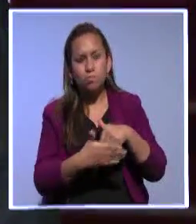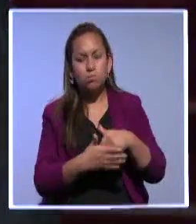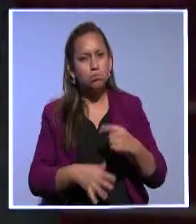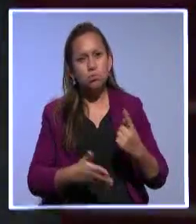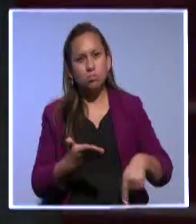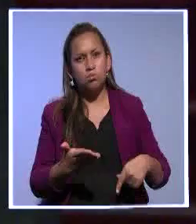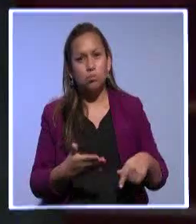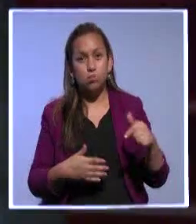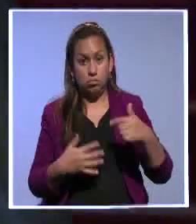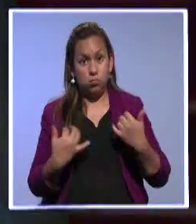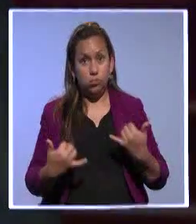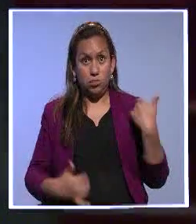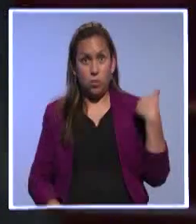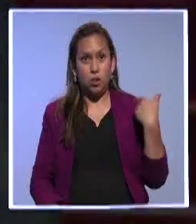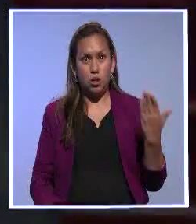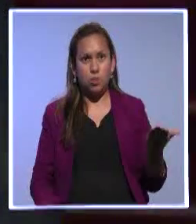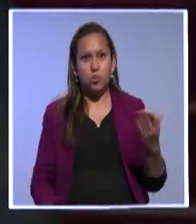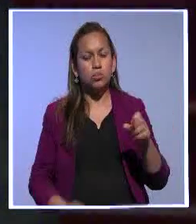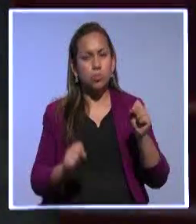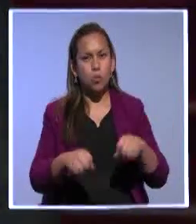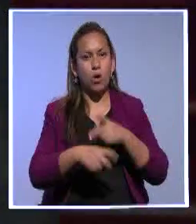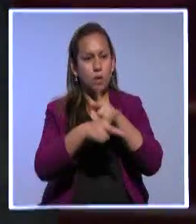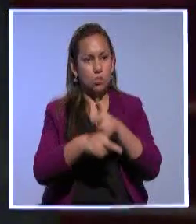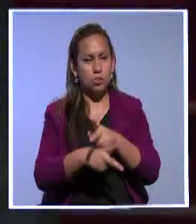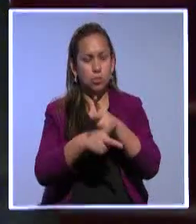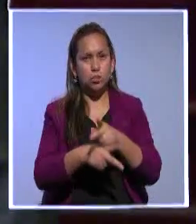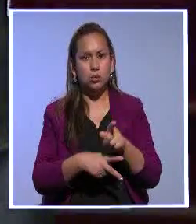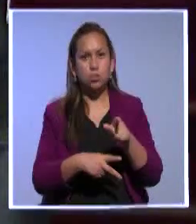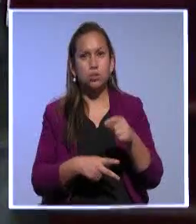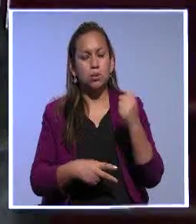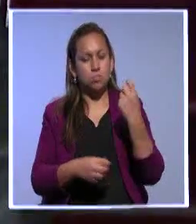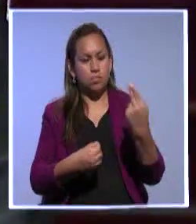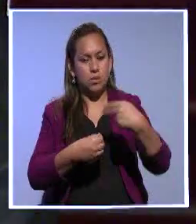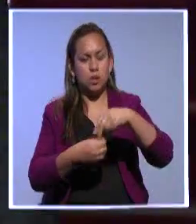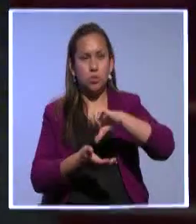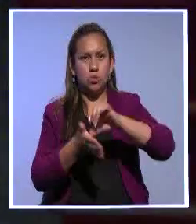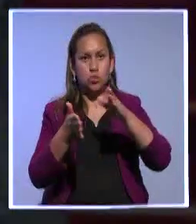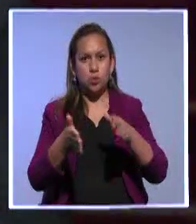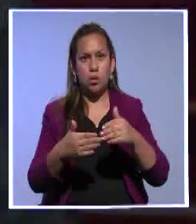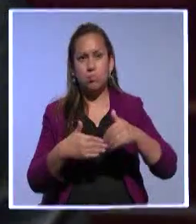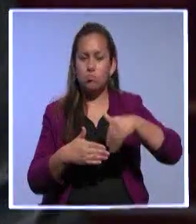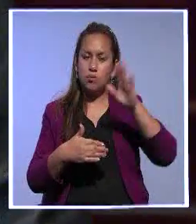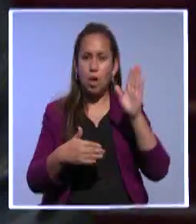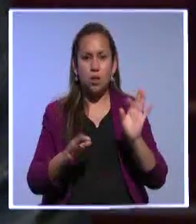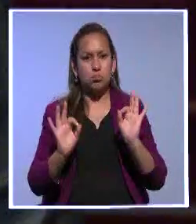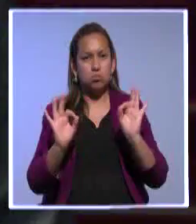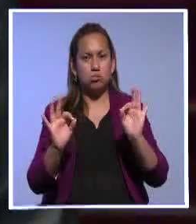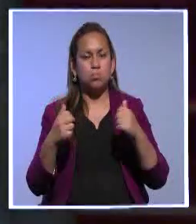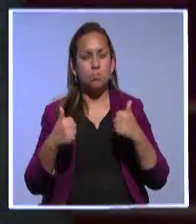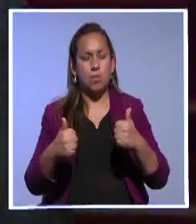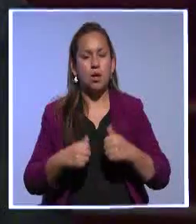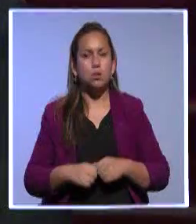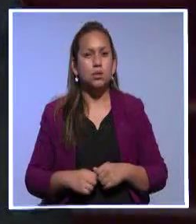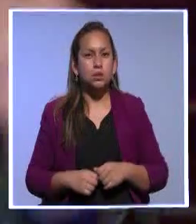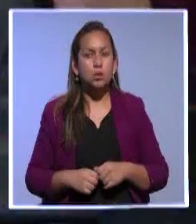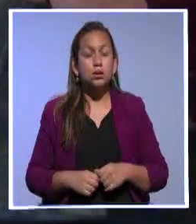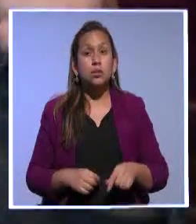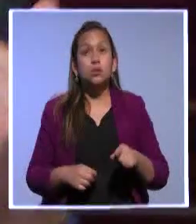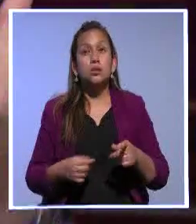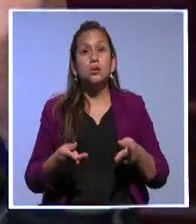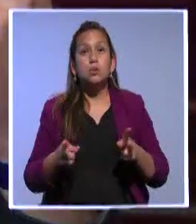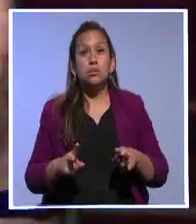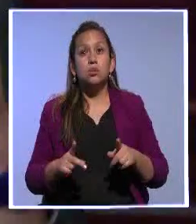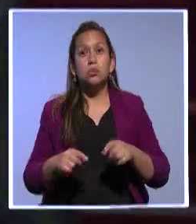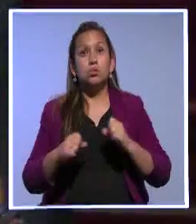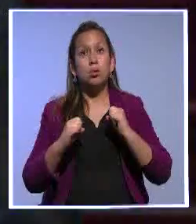legislativos sea garantizar que la participación ciudadana pueda ser mucho más efectiva. Yo puedo, sí, señalar el clamor popular, pero el clamor